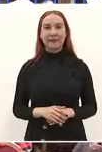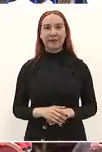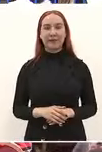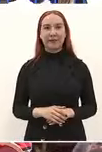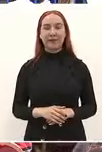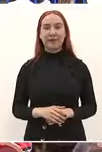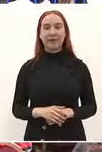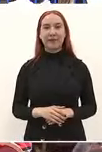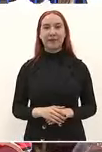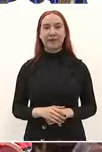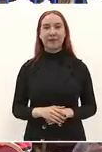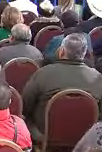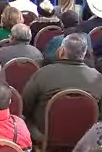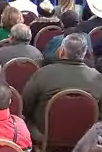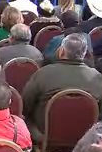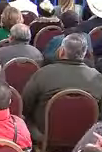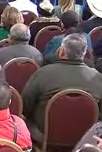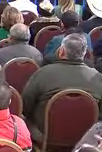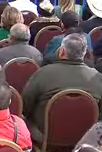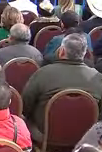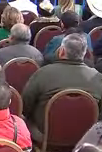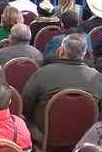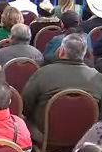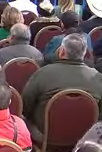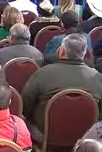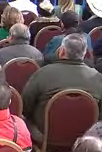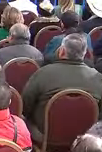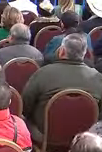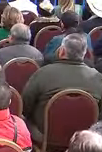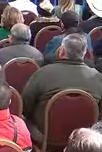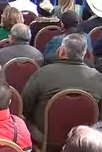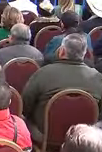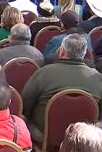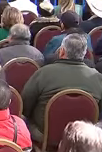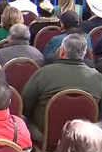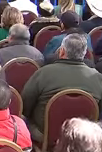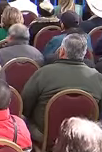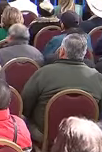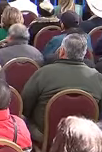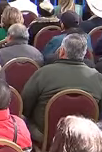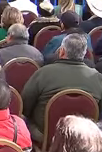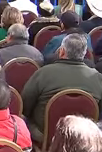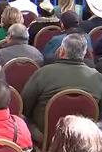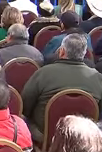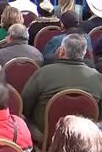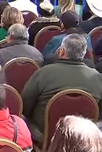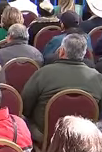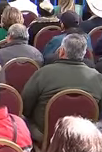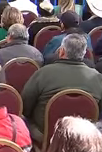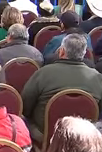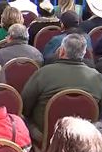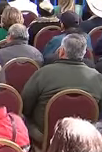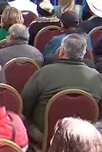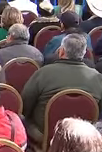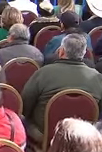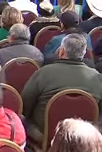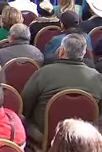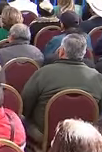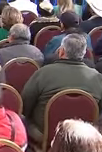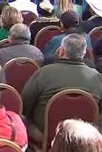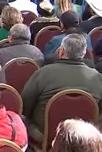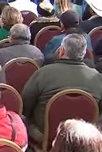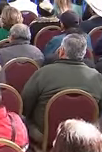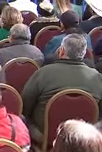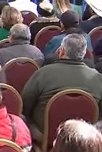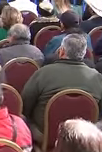estimado público escuchemos el mensaje que dirige el presidente constitucional de los